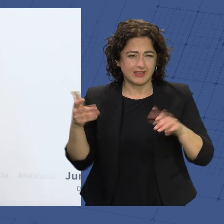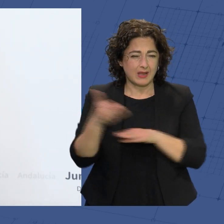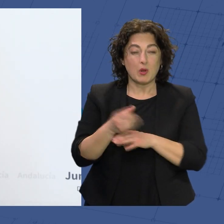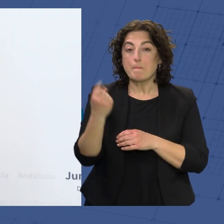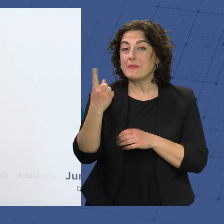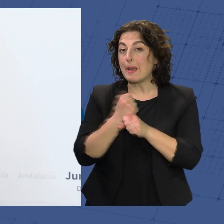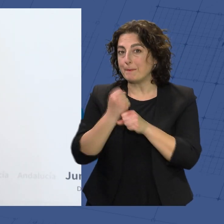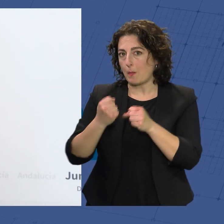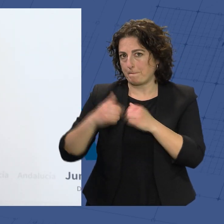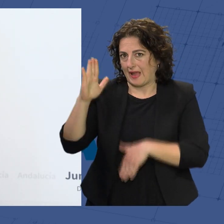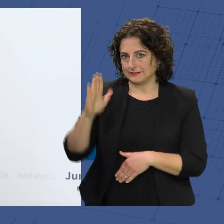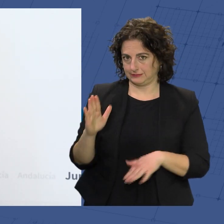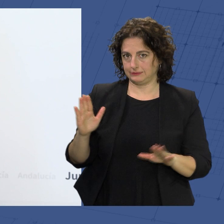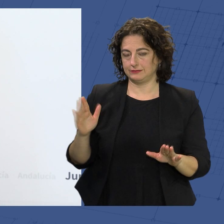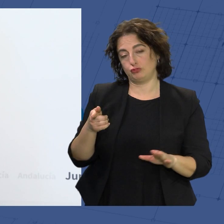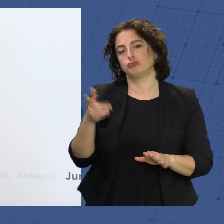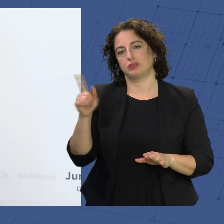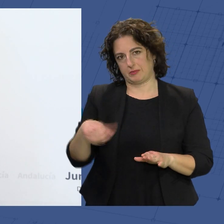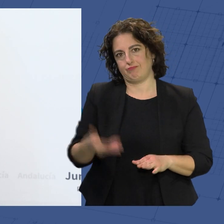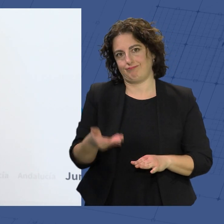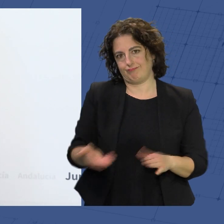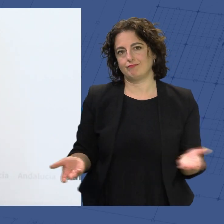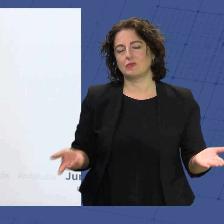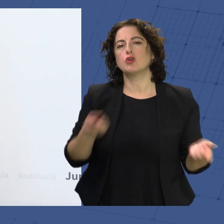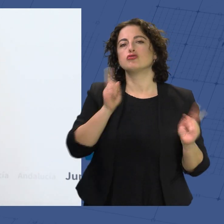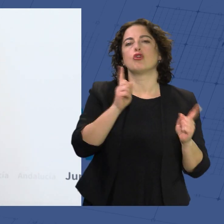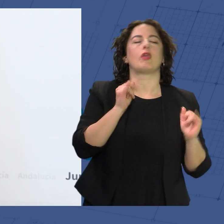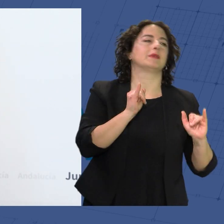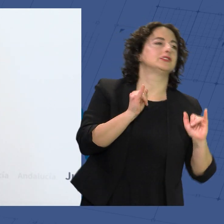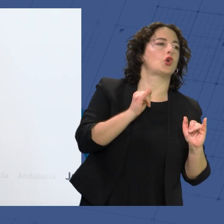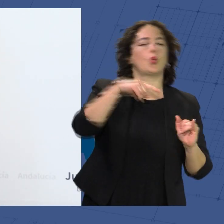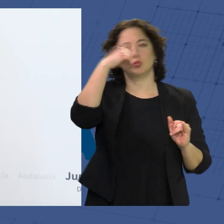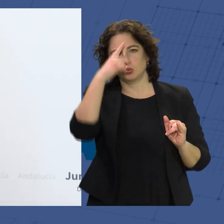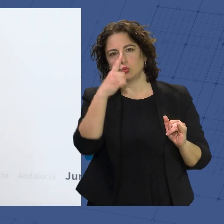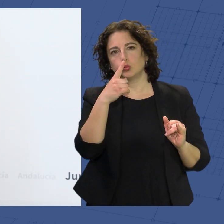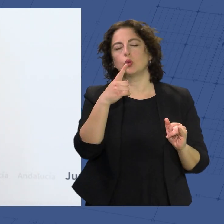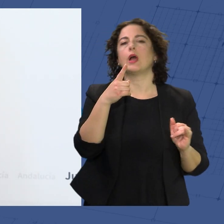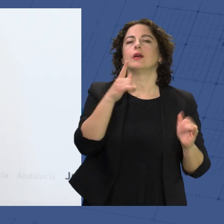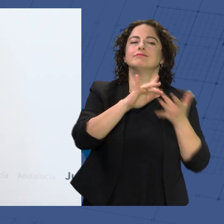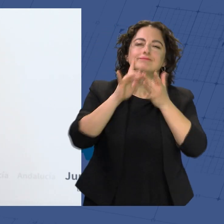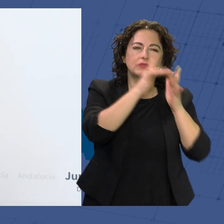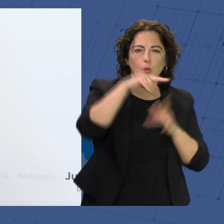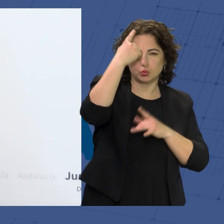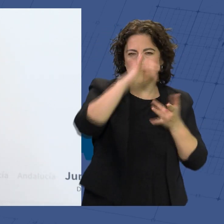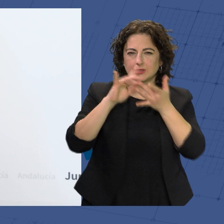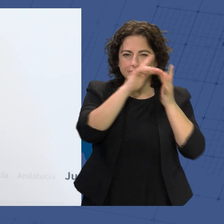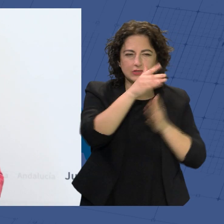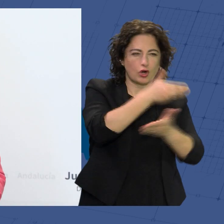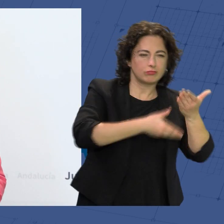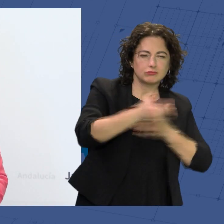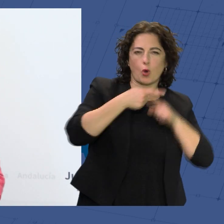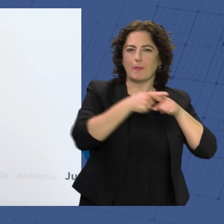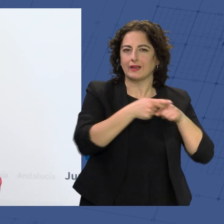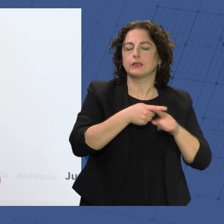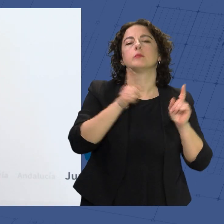empleos. Y esto también hay que tenerlo en cuenta, ¿no? No solamente es diversión, es cultura, es interculturalidad, compartir, convivencia,